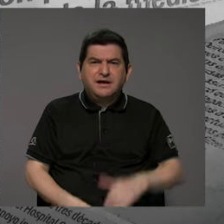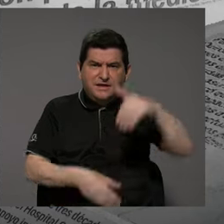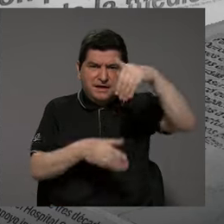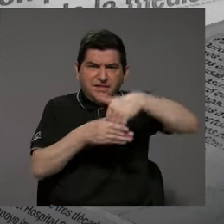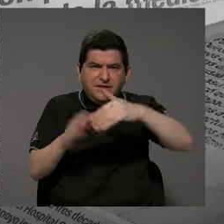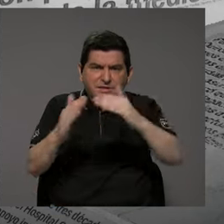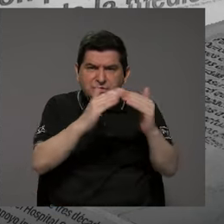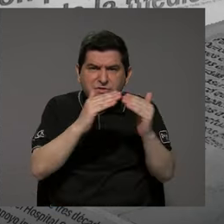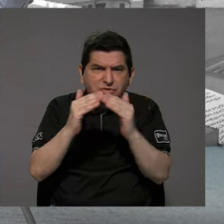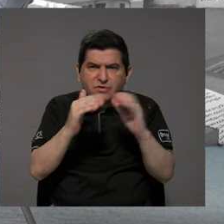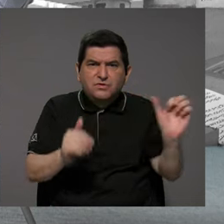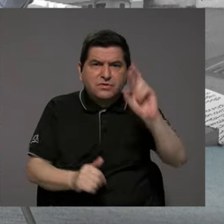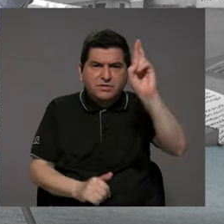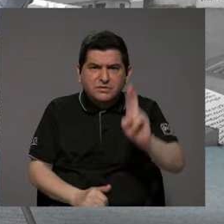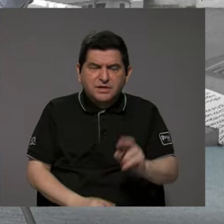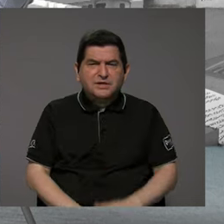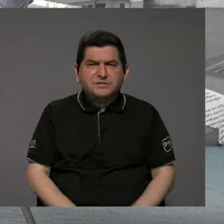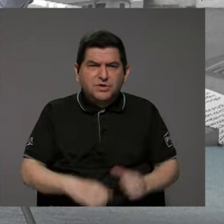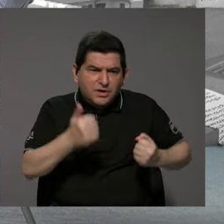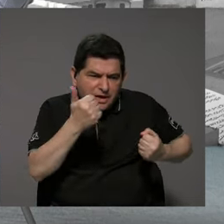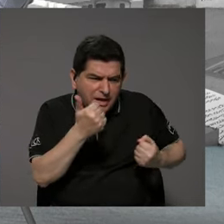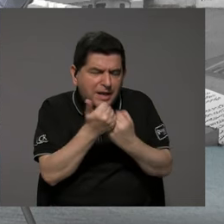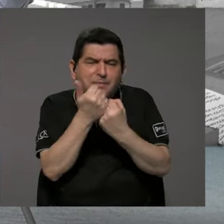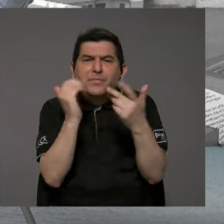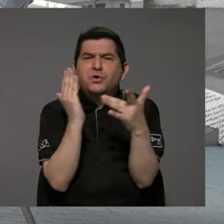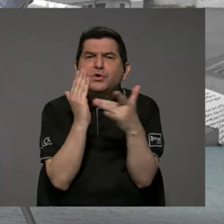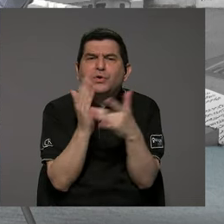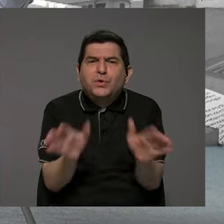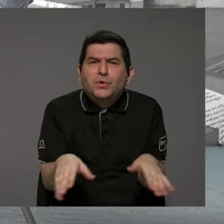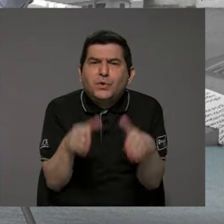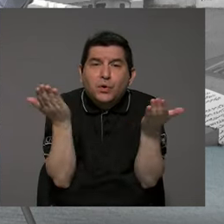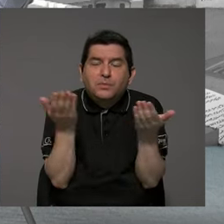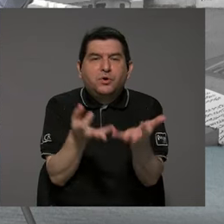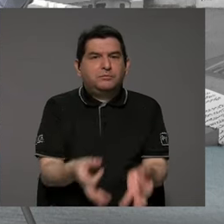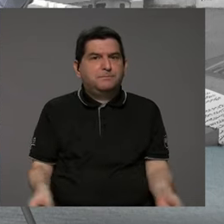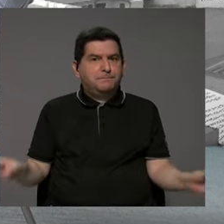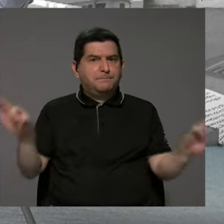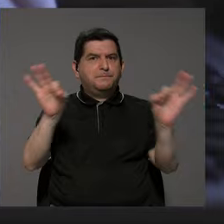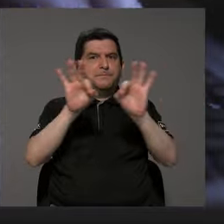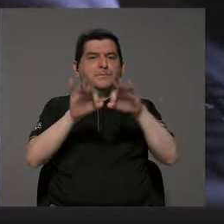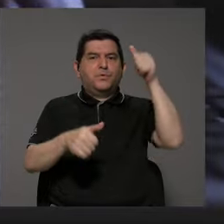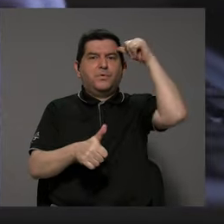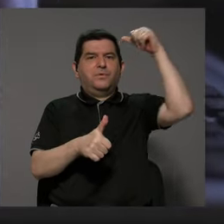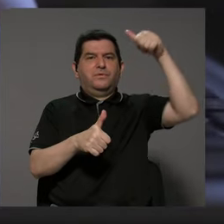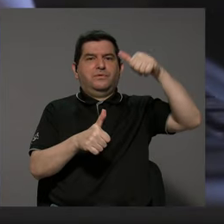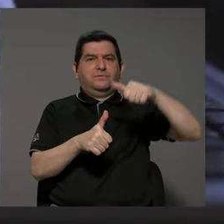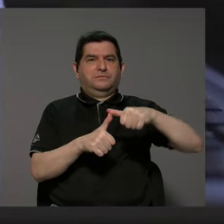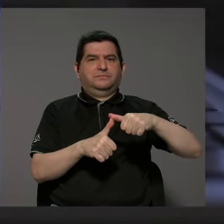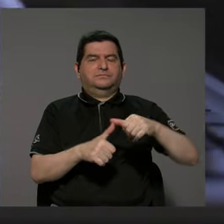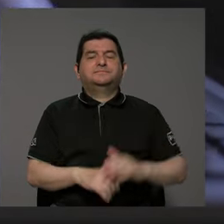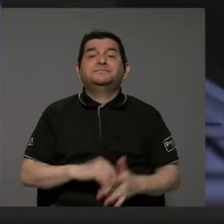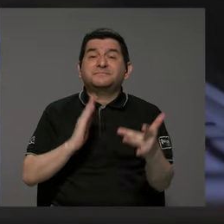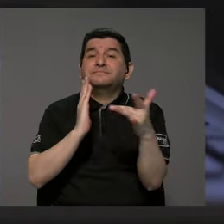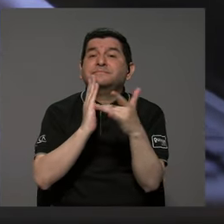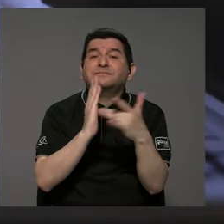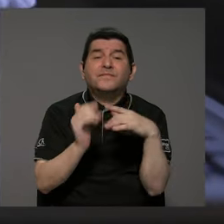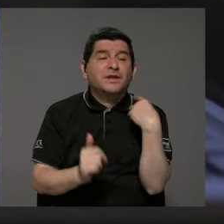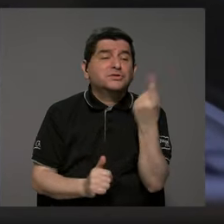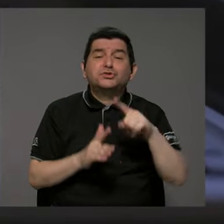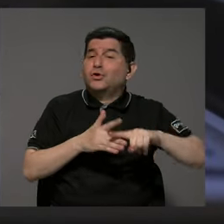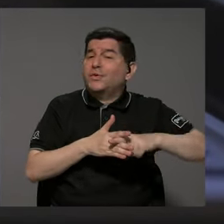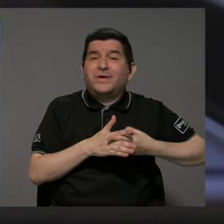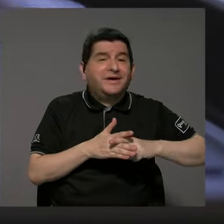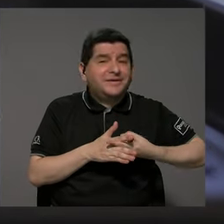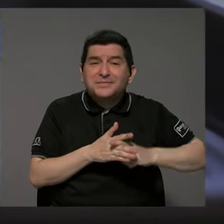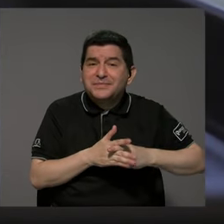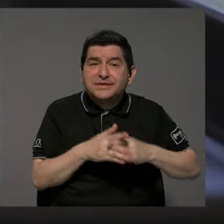costarricenses, cómo apalancarlos a través de la tecnología, es tan importante siempre recordar que la tecnología es solamente una herramienta